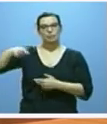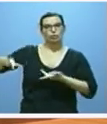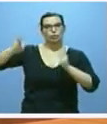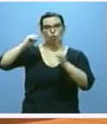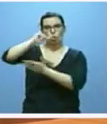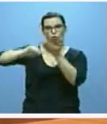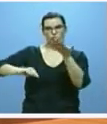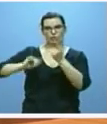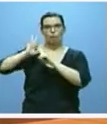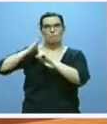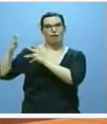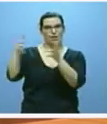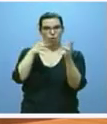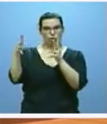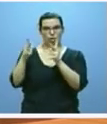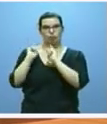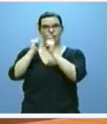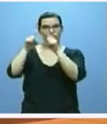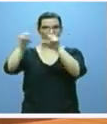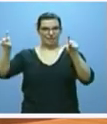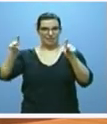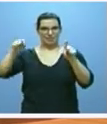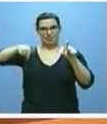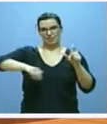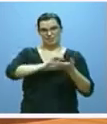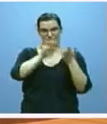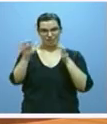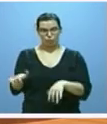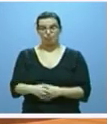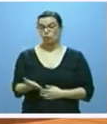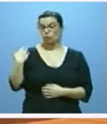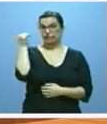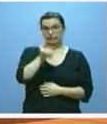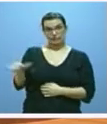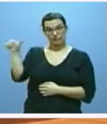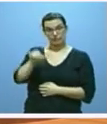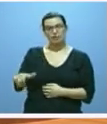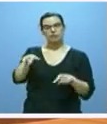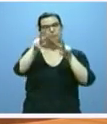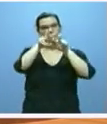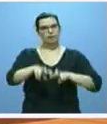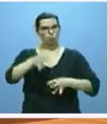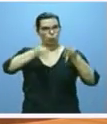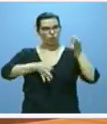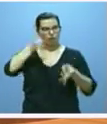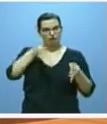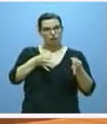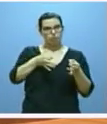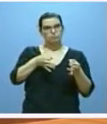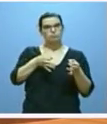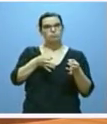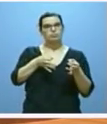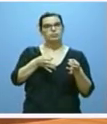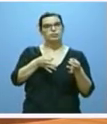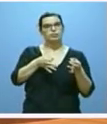en Castilla y León. En las últimas semanas, dicha investigación judicial se ha extendido a la